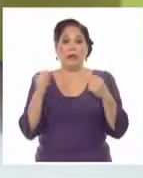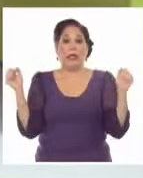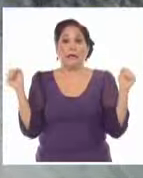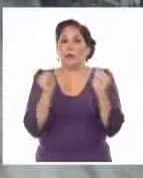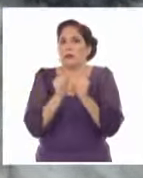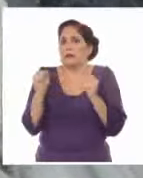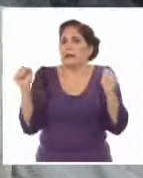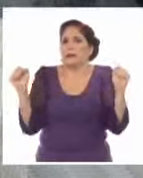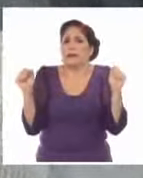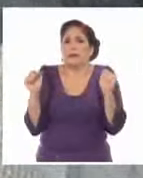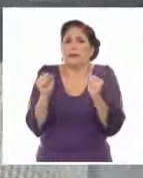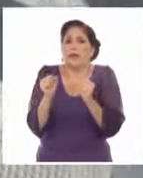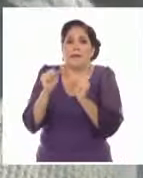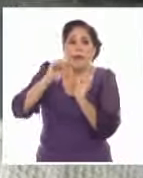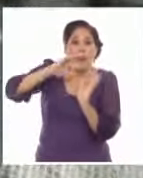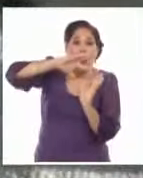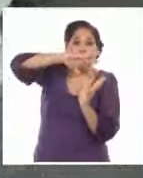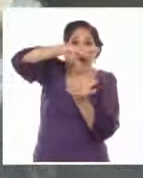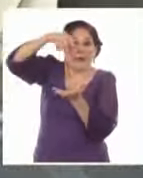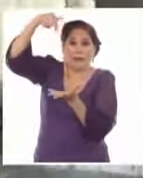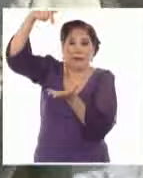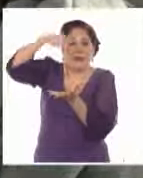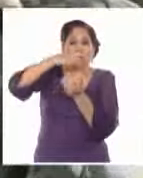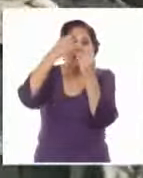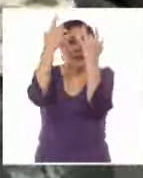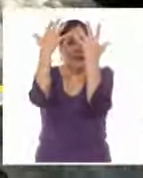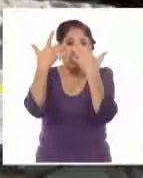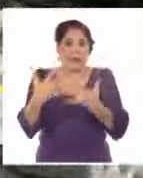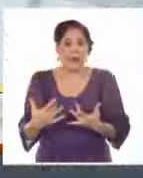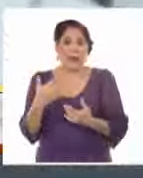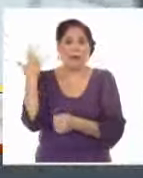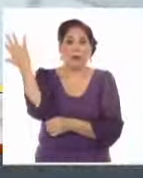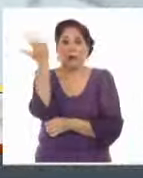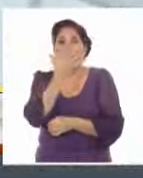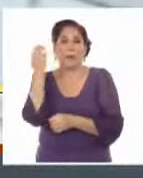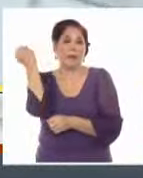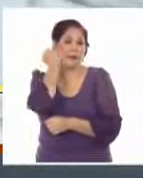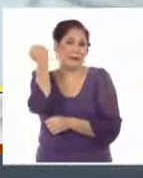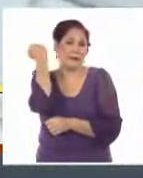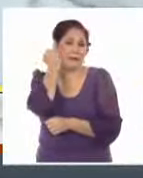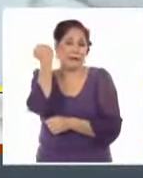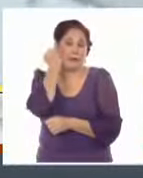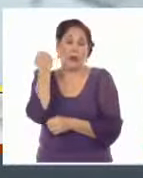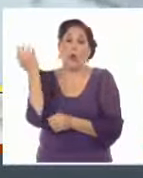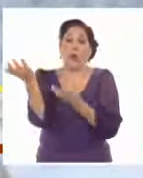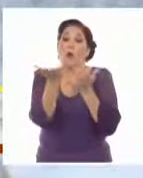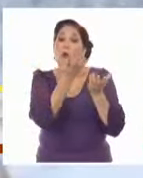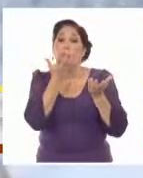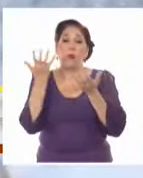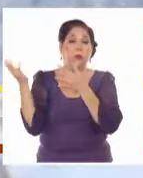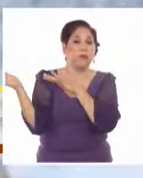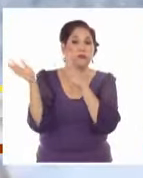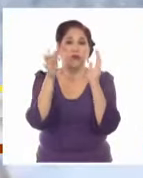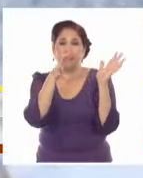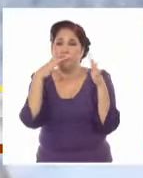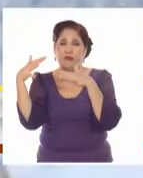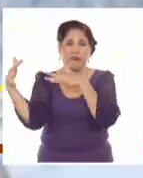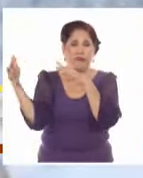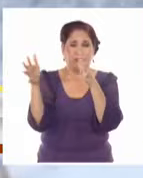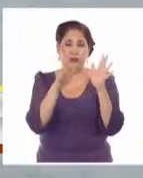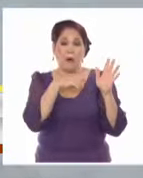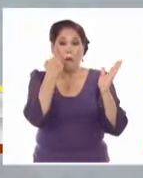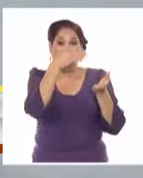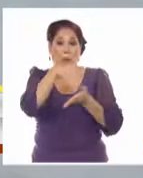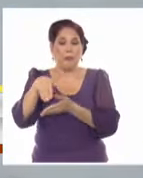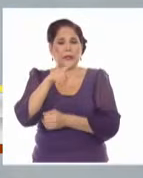ártico. Nevadas intensas, tormentas de hielo, lluvia gélida y fuertes vientos han causado la muerte a cerca de un